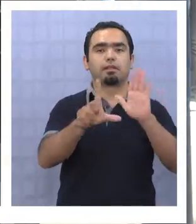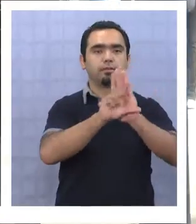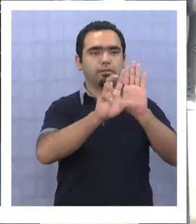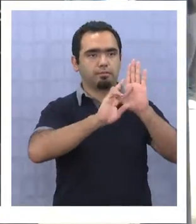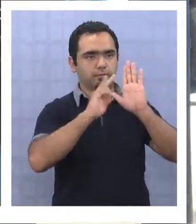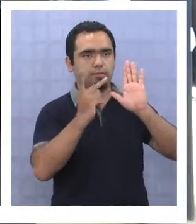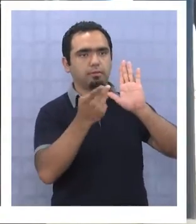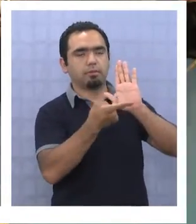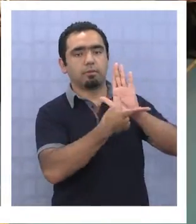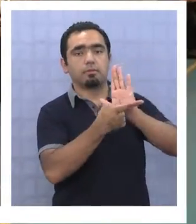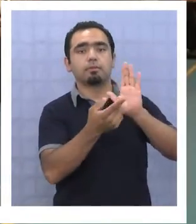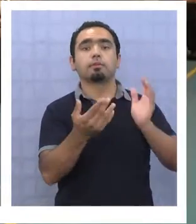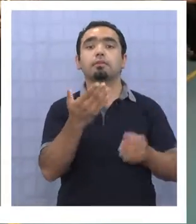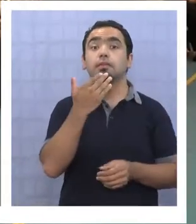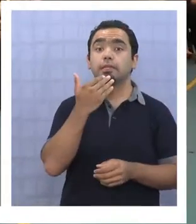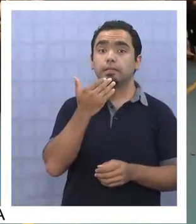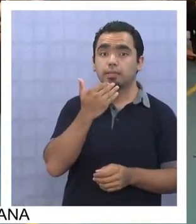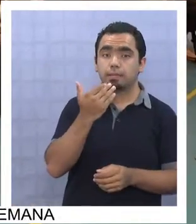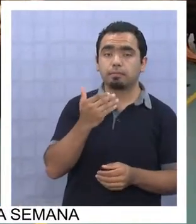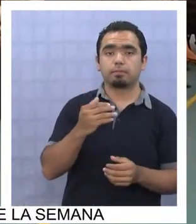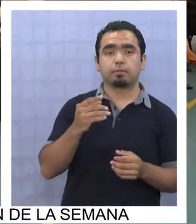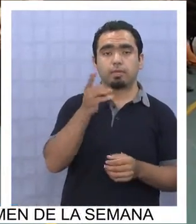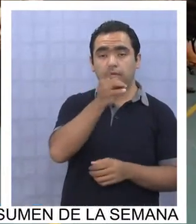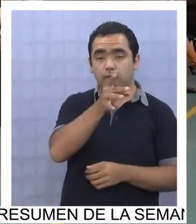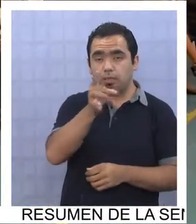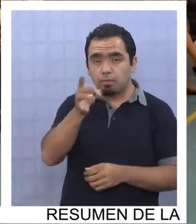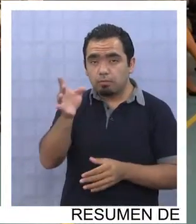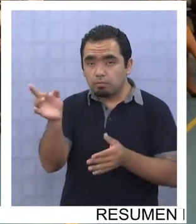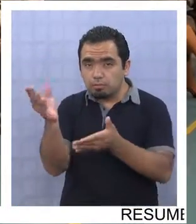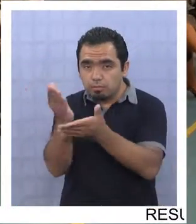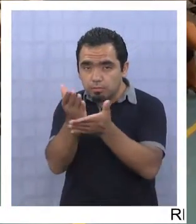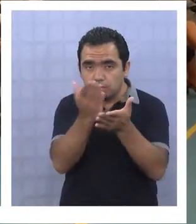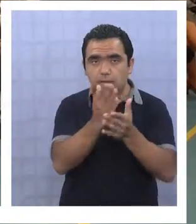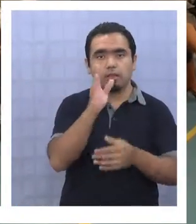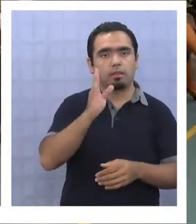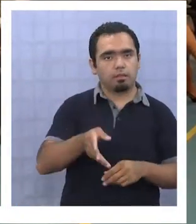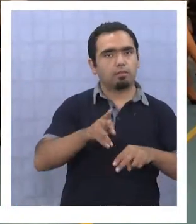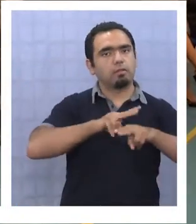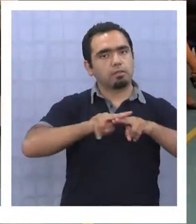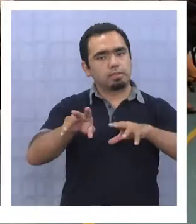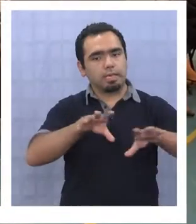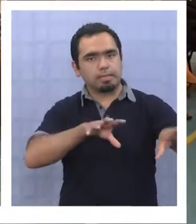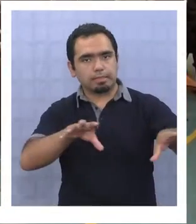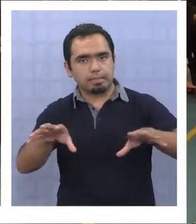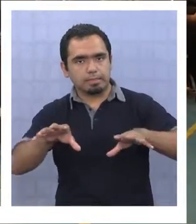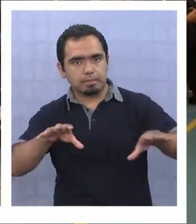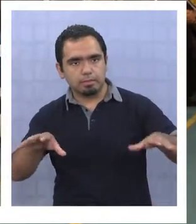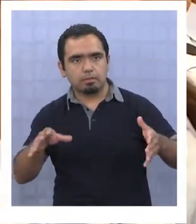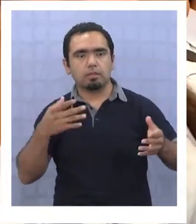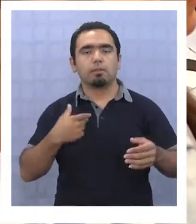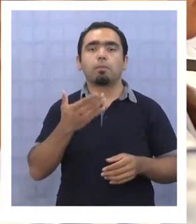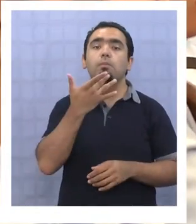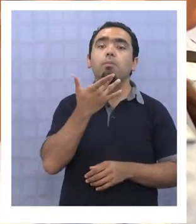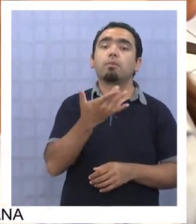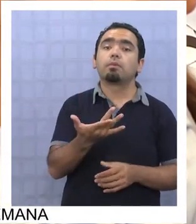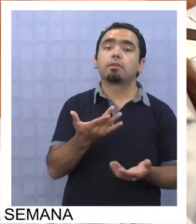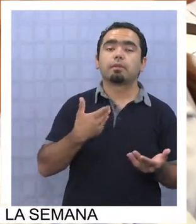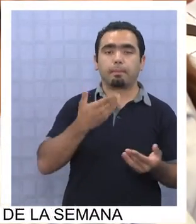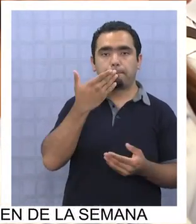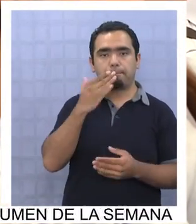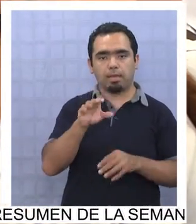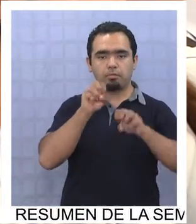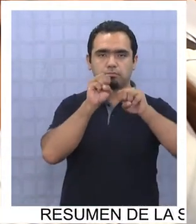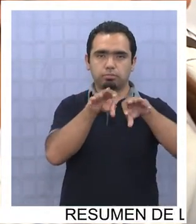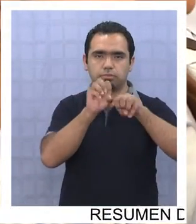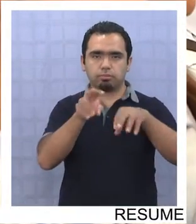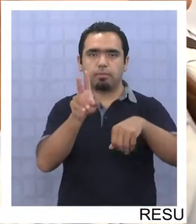Junto con ello, cada colegio debe realizar ciertas acciones para ir mejorando el desempeño de sus docentes y alumnos en este proceso de